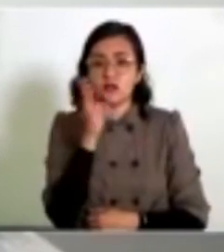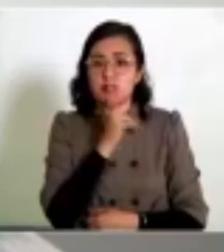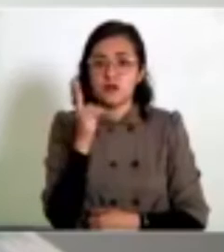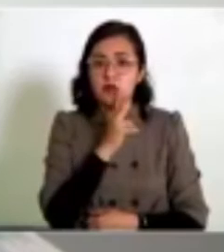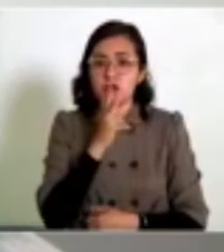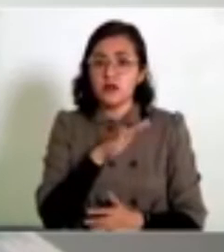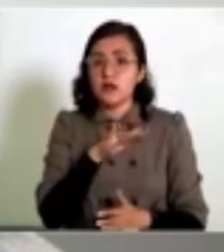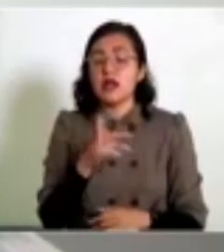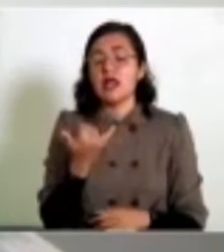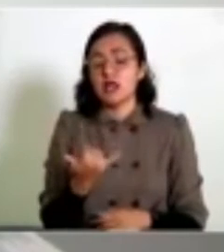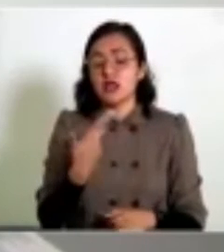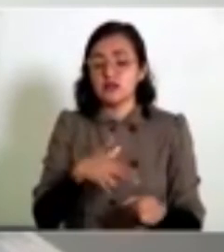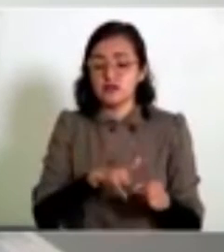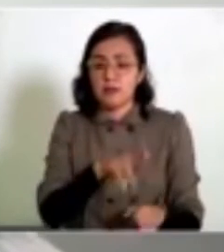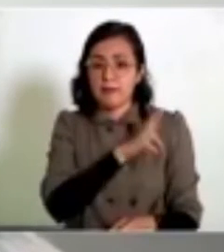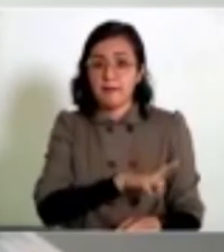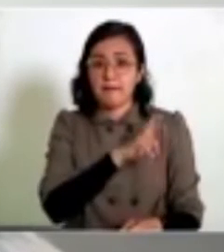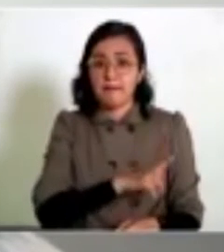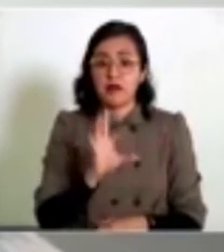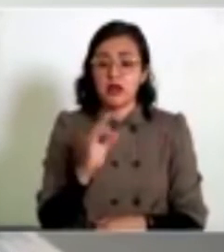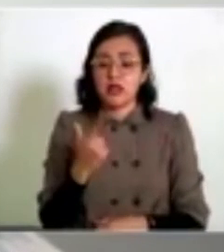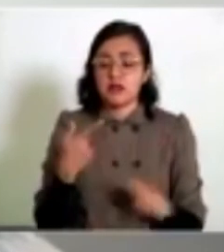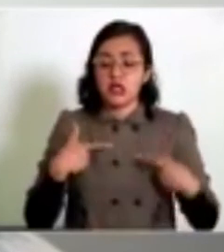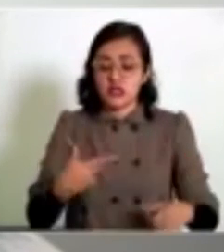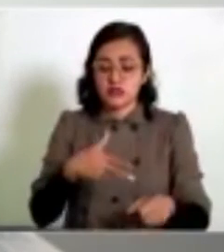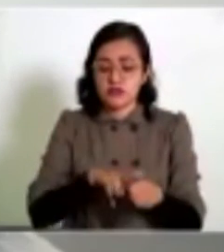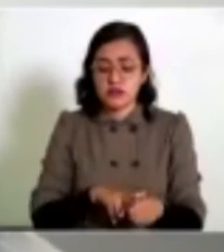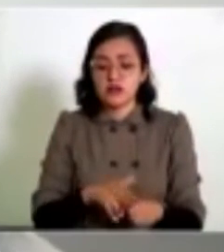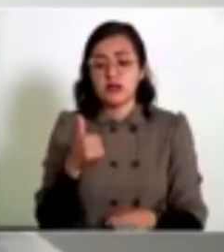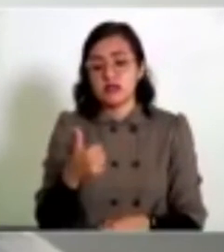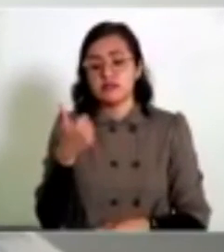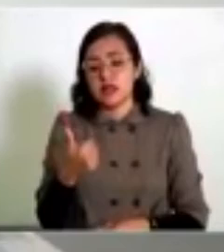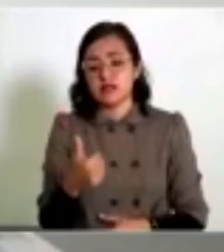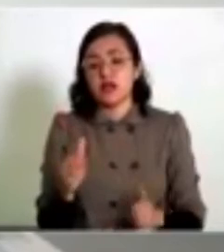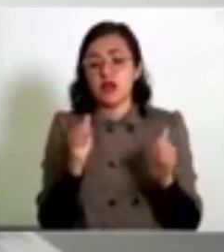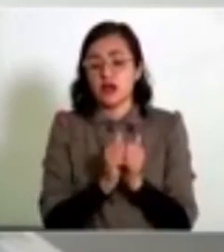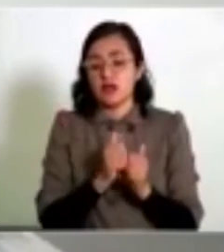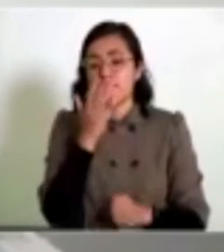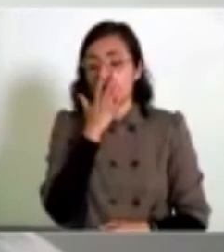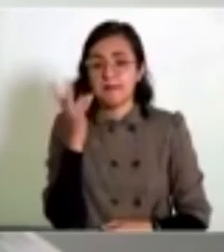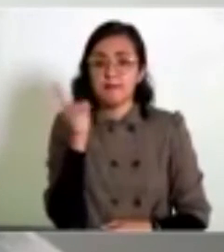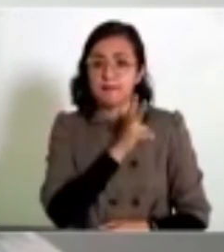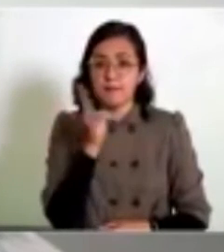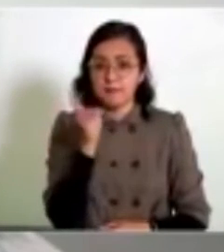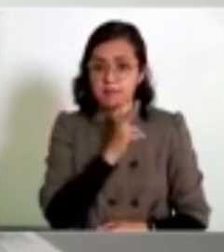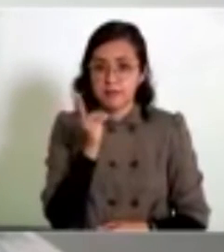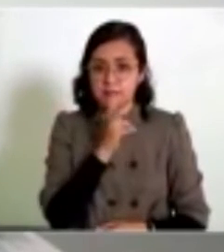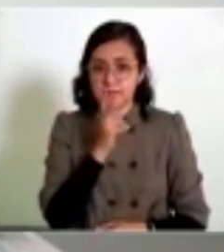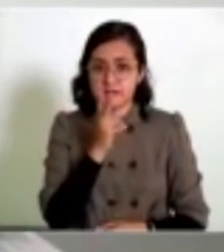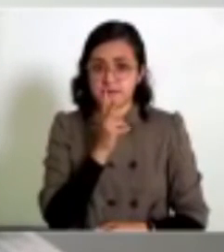mecánica. Y los hospitales privados, 47 pacientes y 6 con ventilación